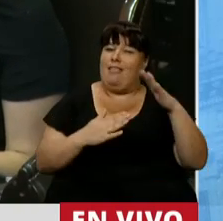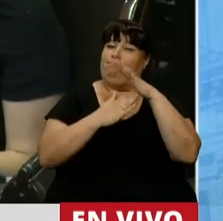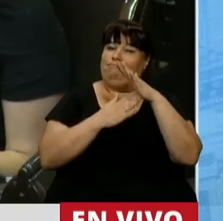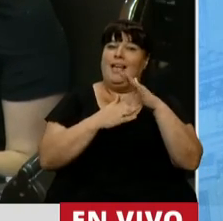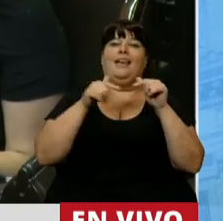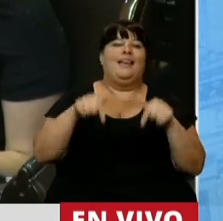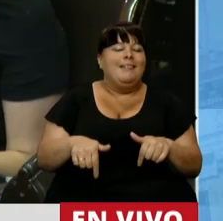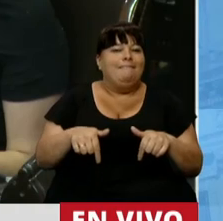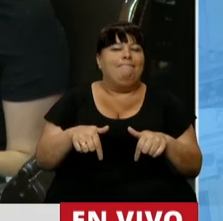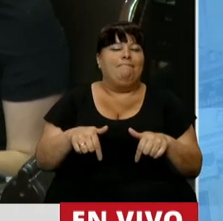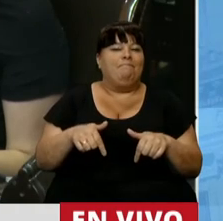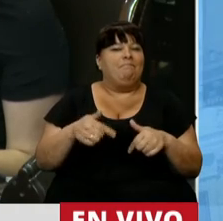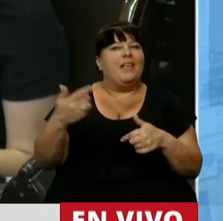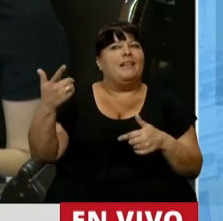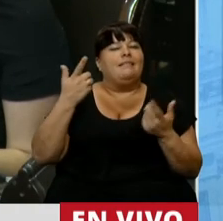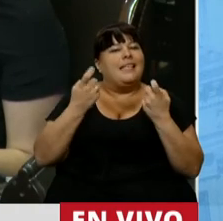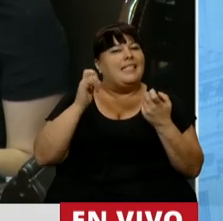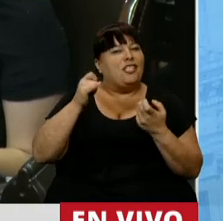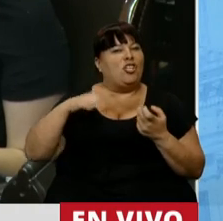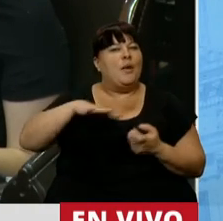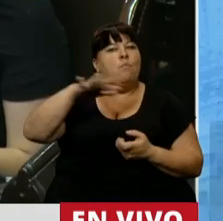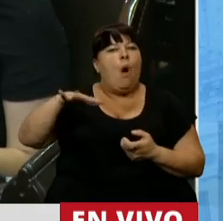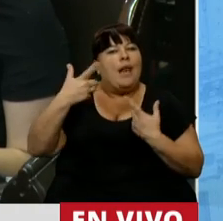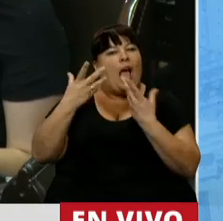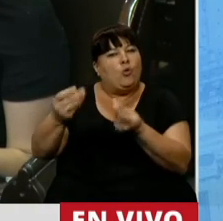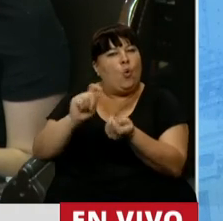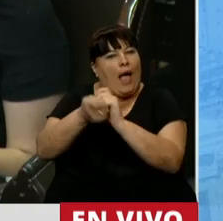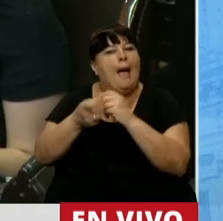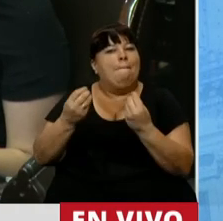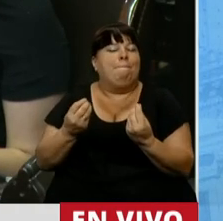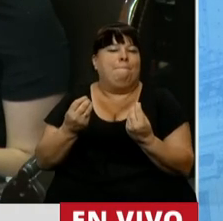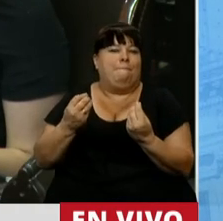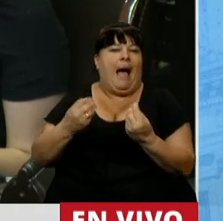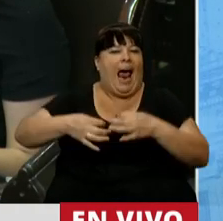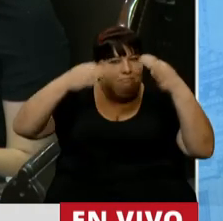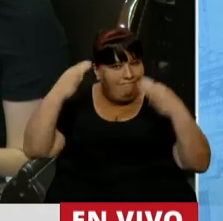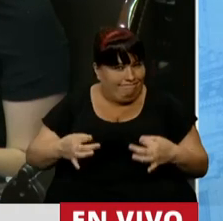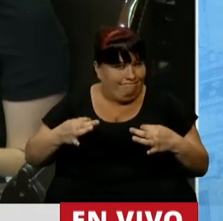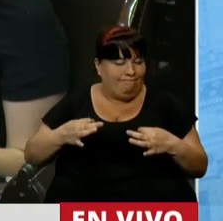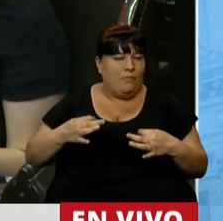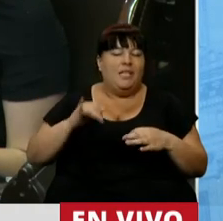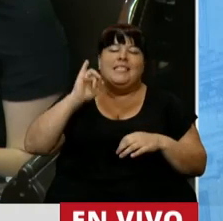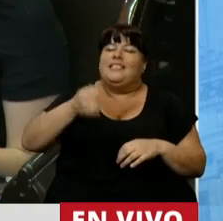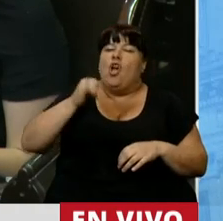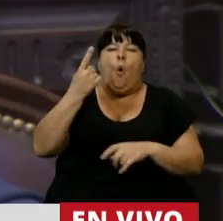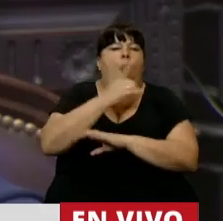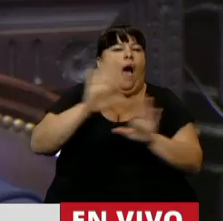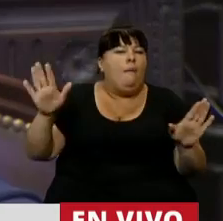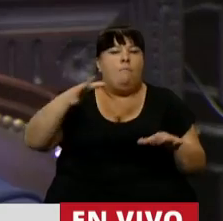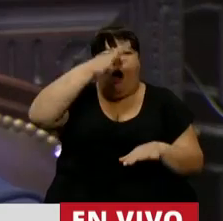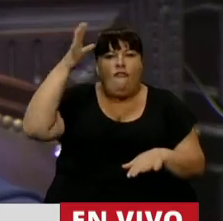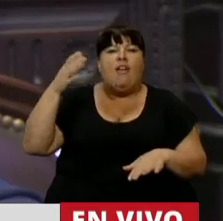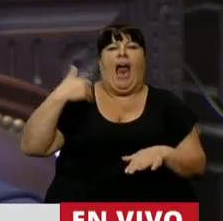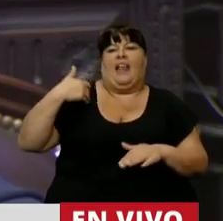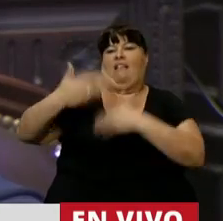que hoy nos requiere nuestra población en la Argentina para poder tener verdaderamente y de una vez por todas un